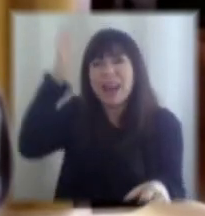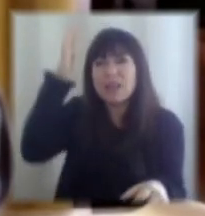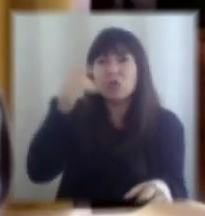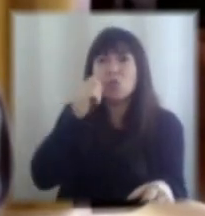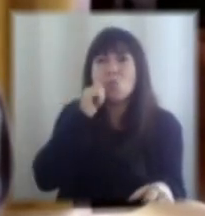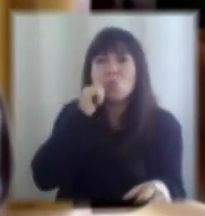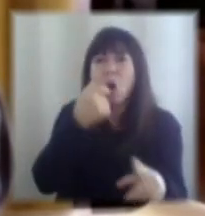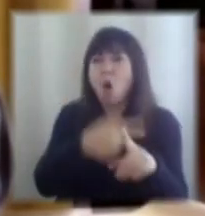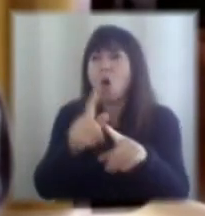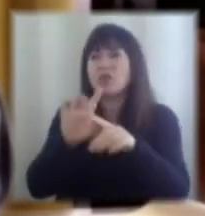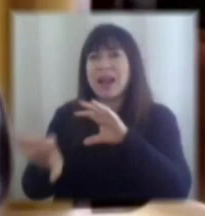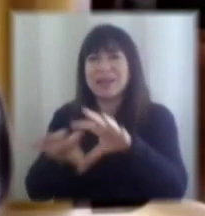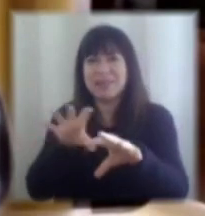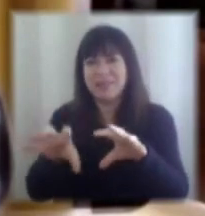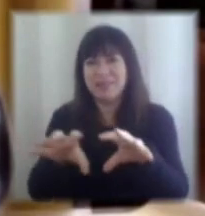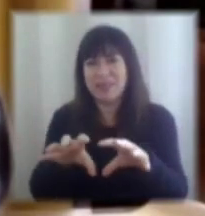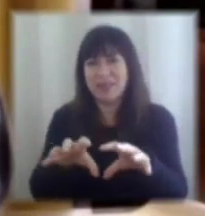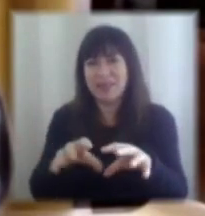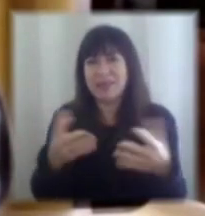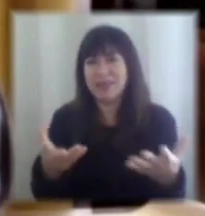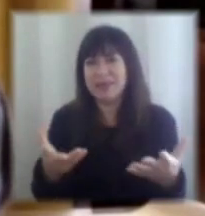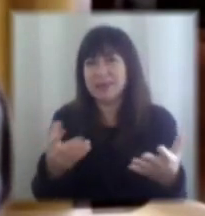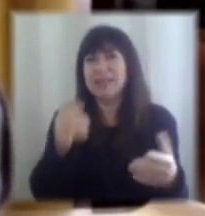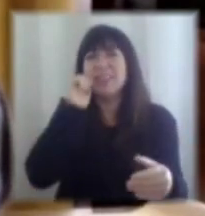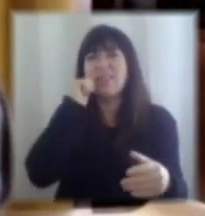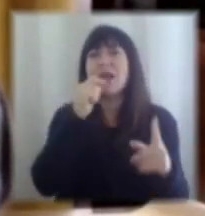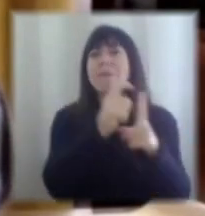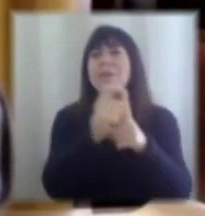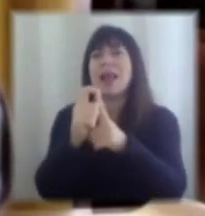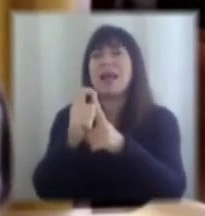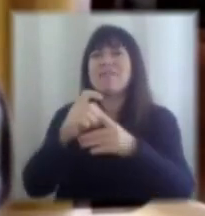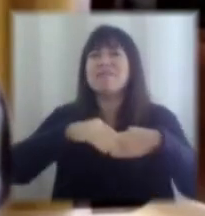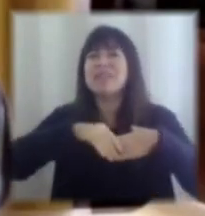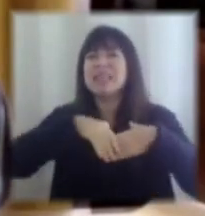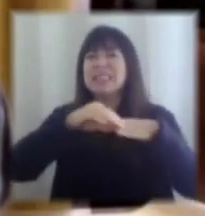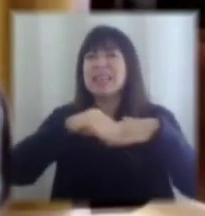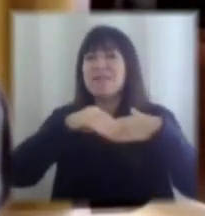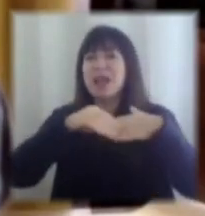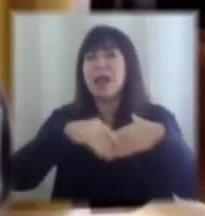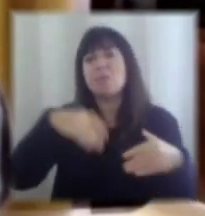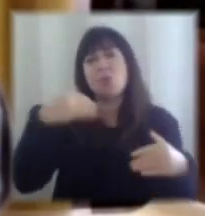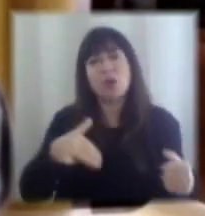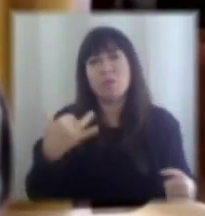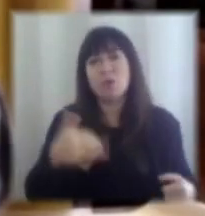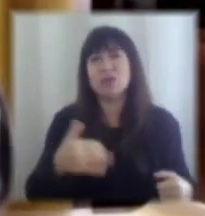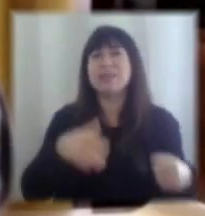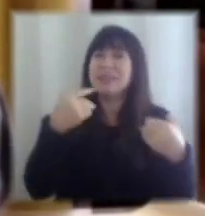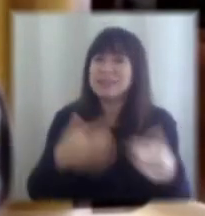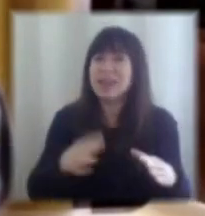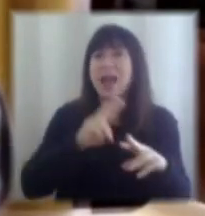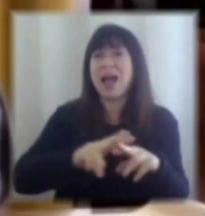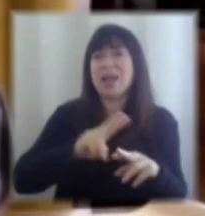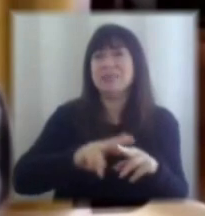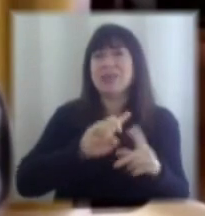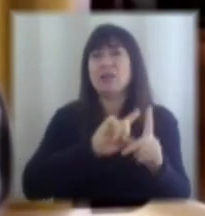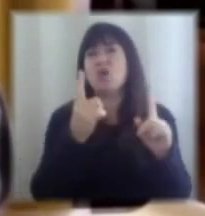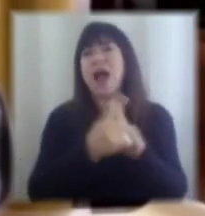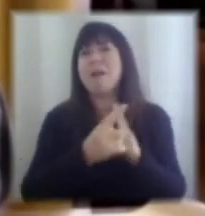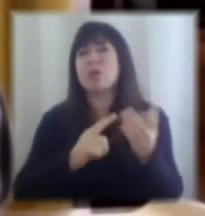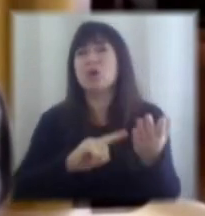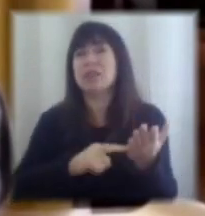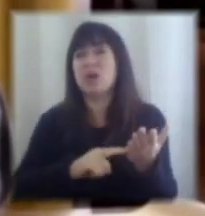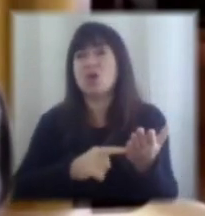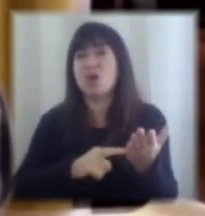ahí termino entre la palabra flexibilidad que es clave o sea ya lo estaba haciendo con el cambio tecnológico